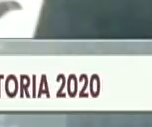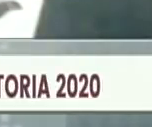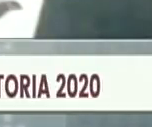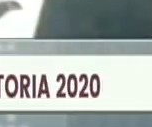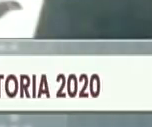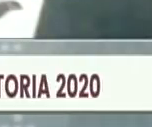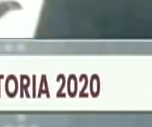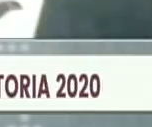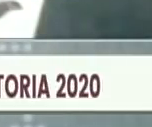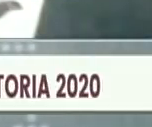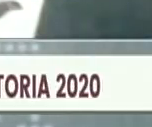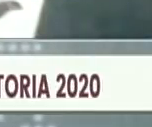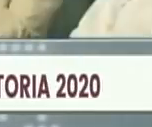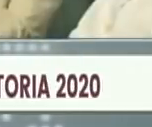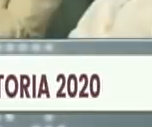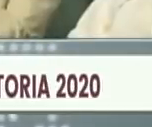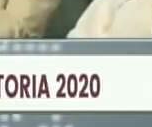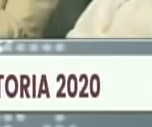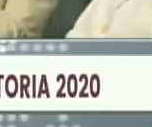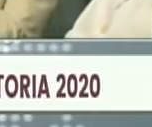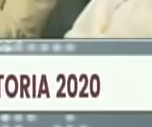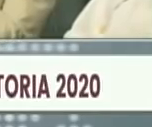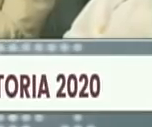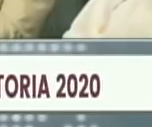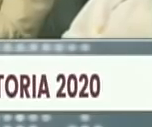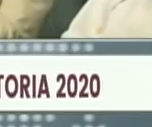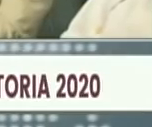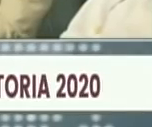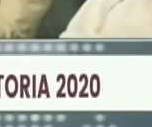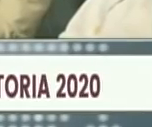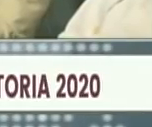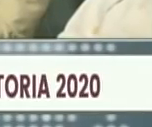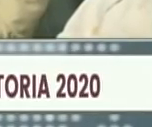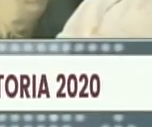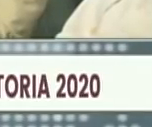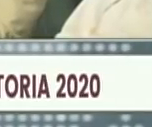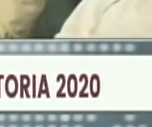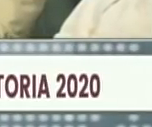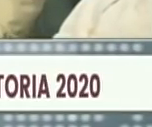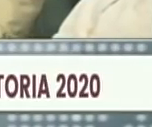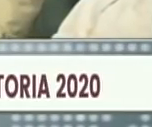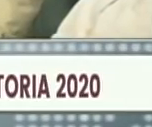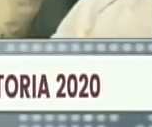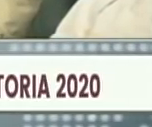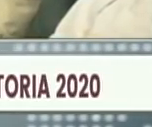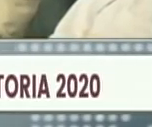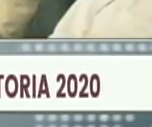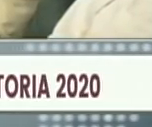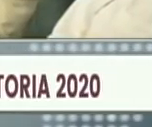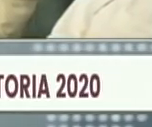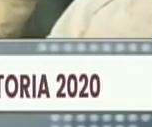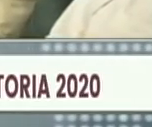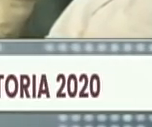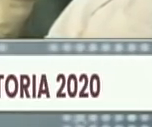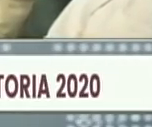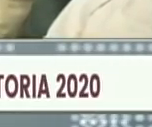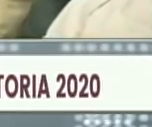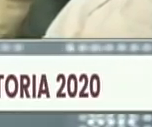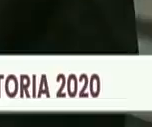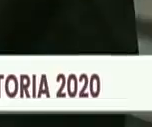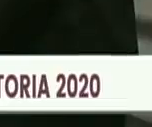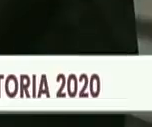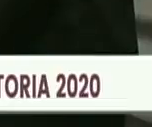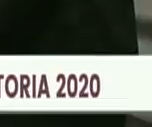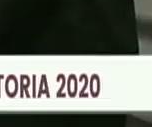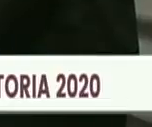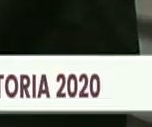producción literaria entre sus obras destacan El Valle de Orituco 300 años de historia de lo que vi y oí